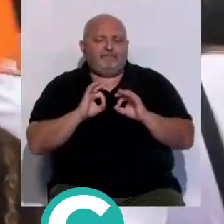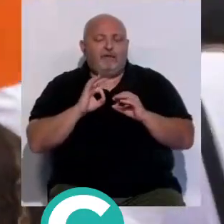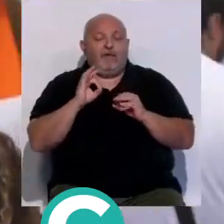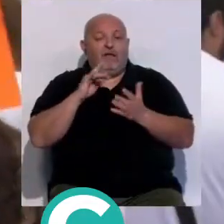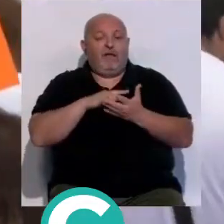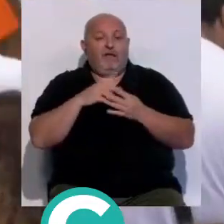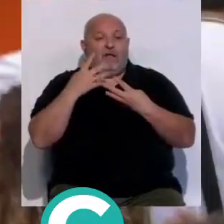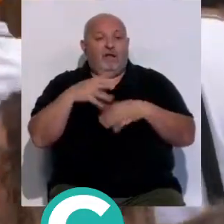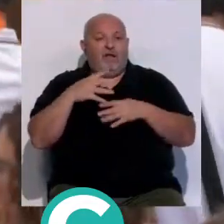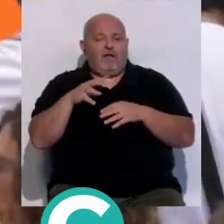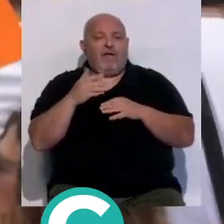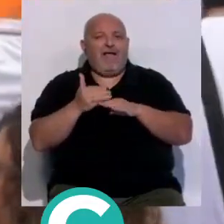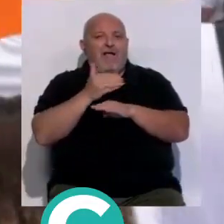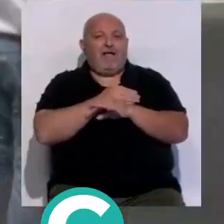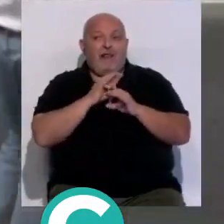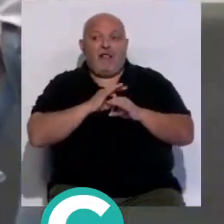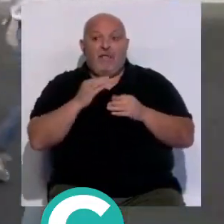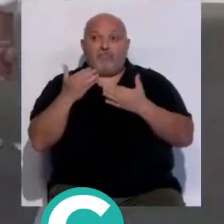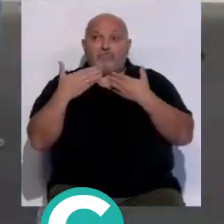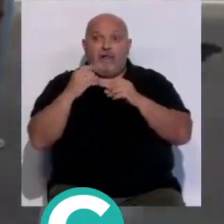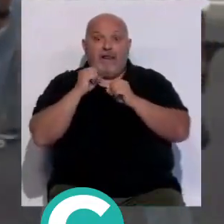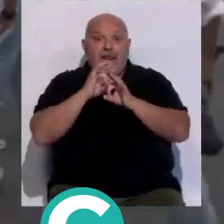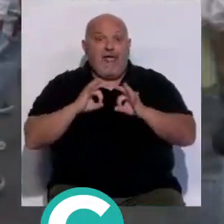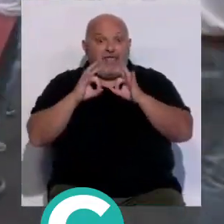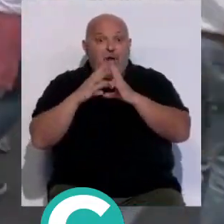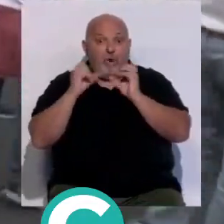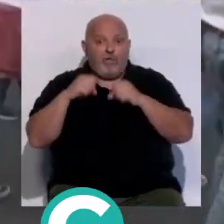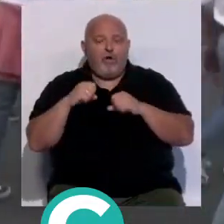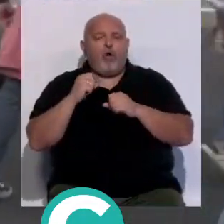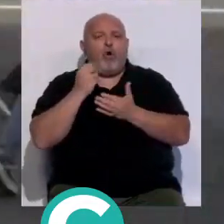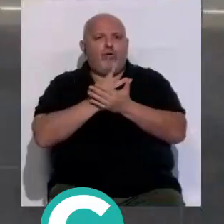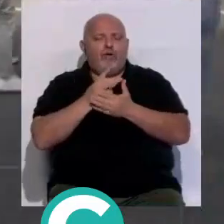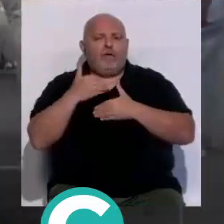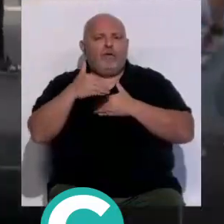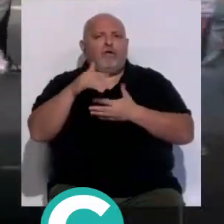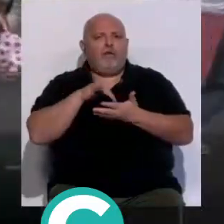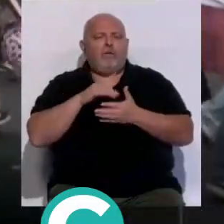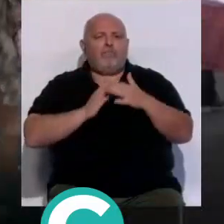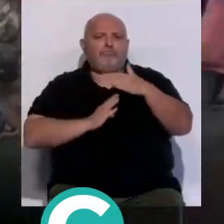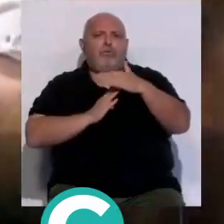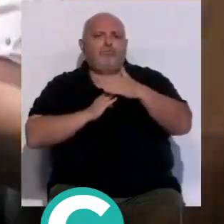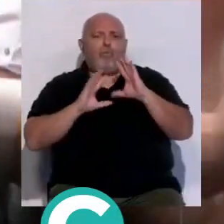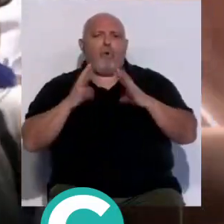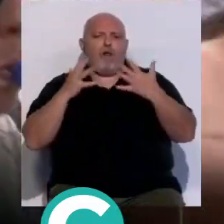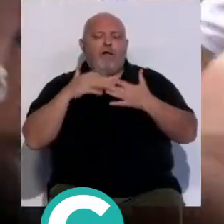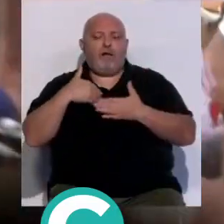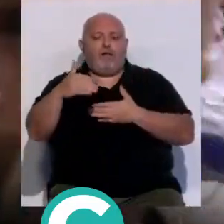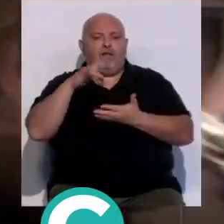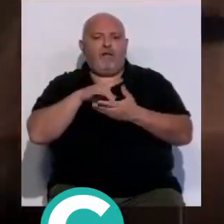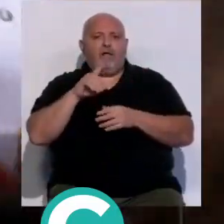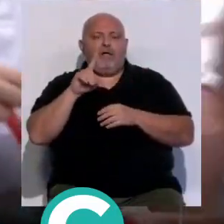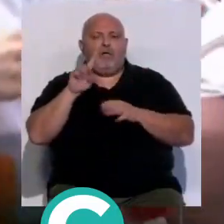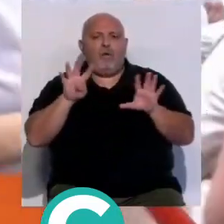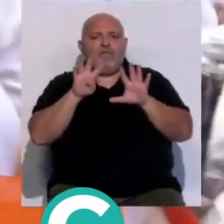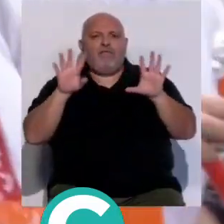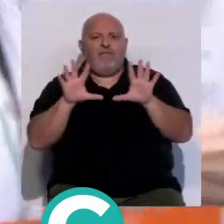jornada de hoy y si antes no se producen avances los sindicatos tienen programado un calendario de paros y movilizaciones para los próximos días